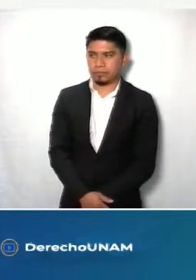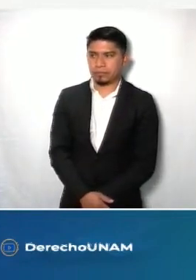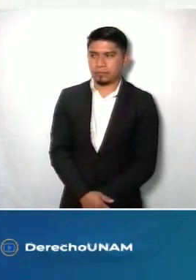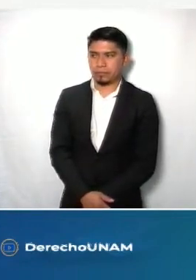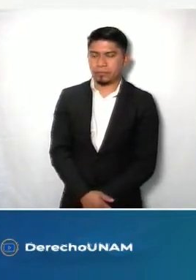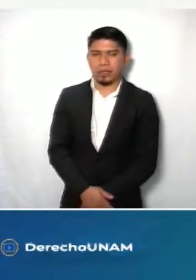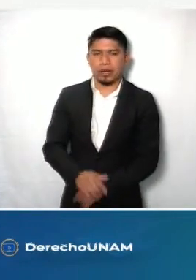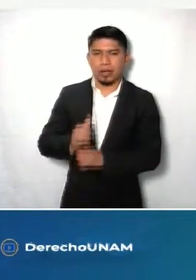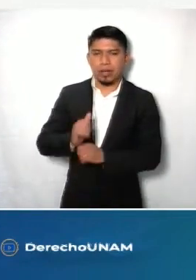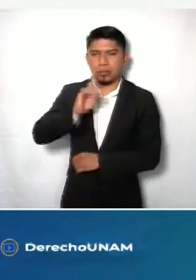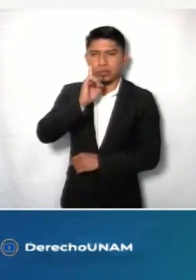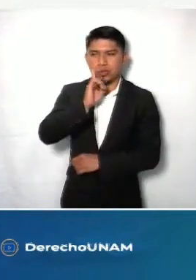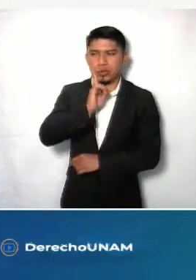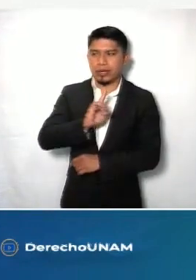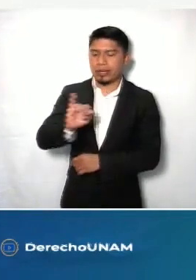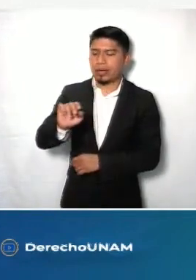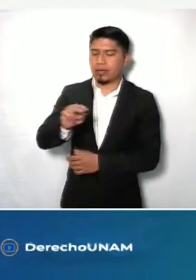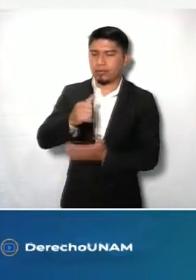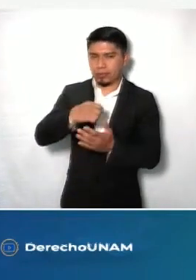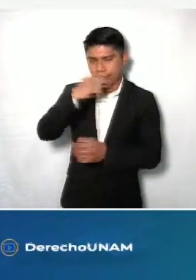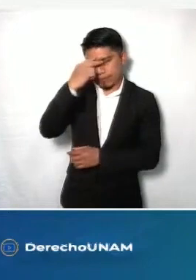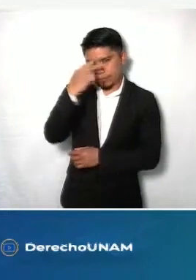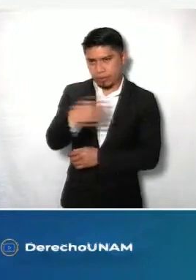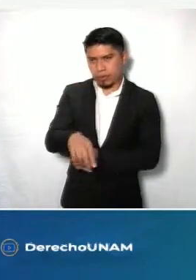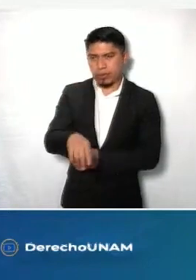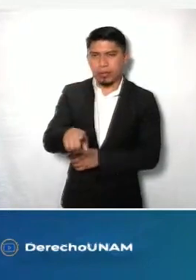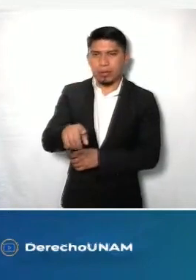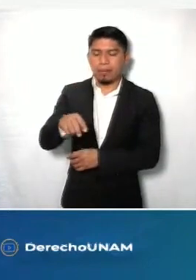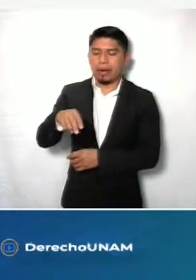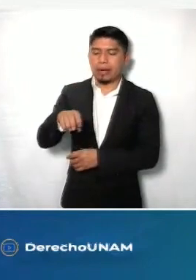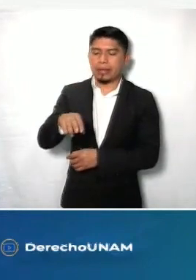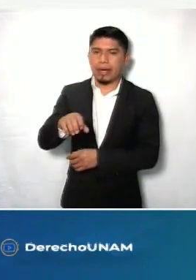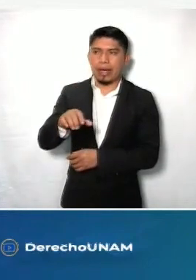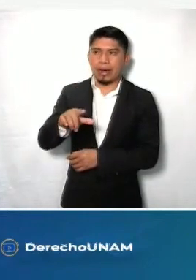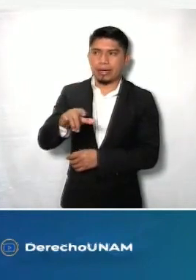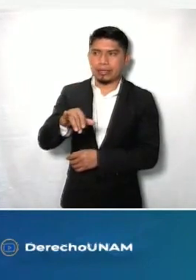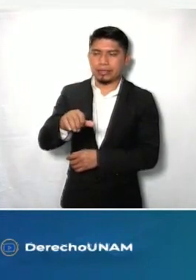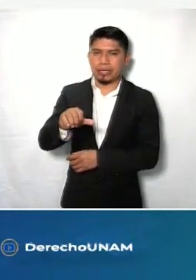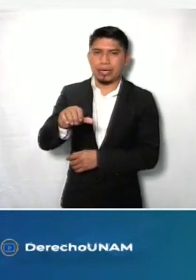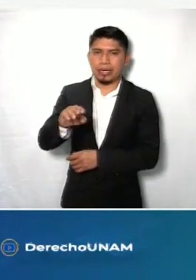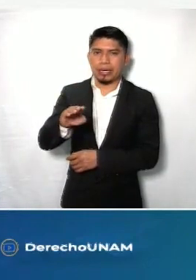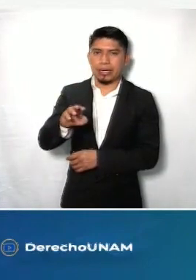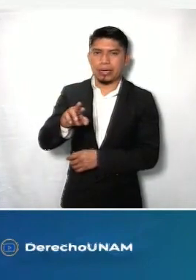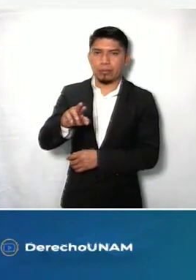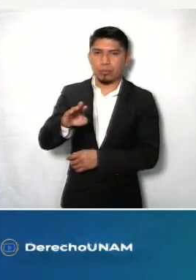La Comisionada Ciudadana del Info Ciudad de México, Marina Alicia San Martín Rebolloso.